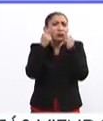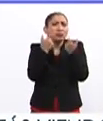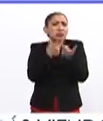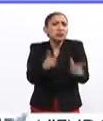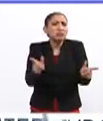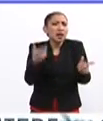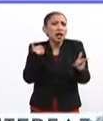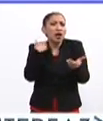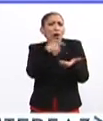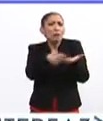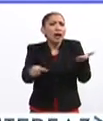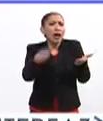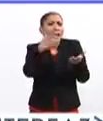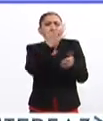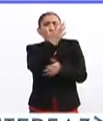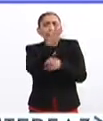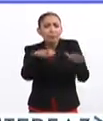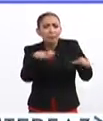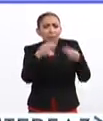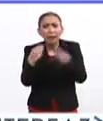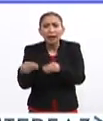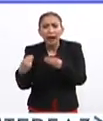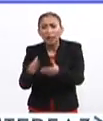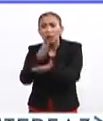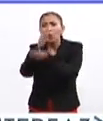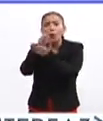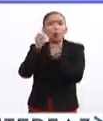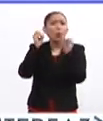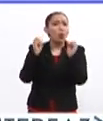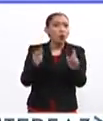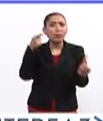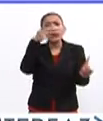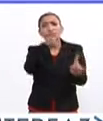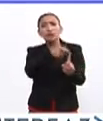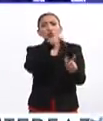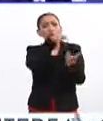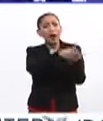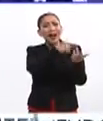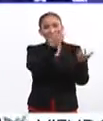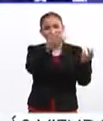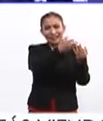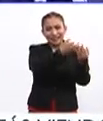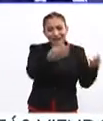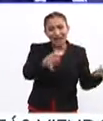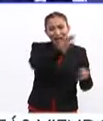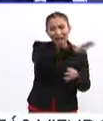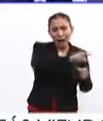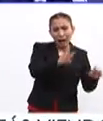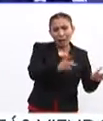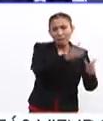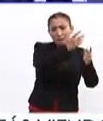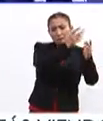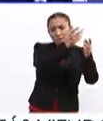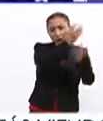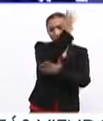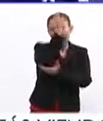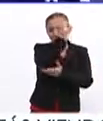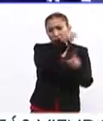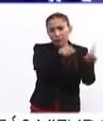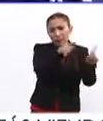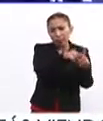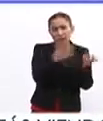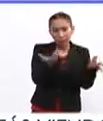dónde se compre el árbol, ¿no? Desde los mercados o ir a las zonas directamente. En fin, todas estas características, entre otras